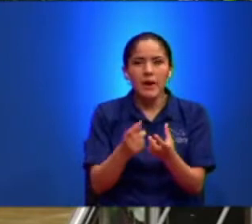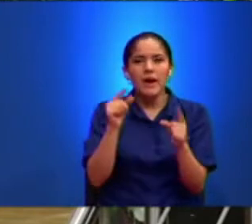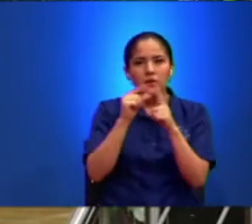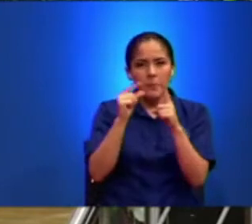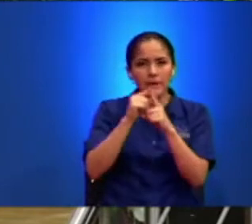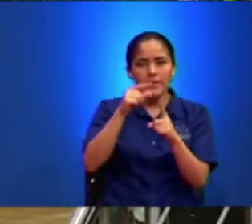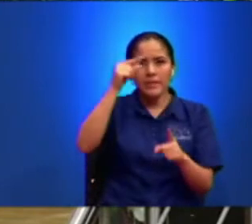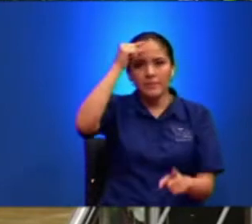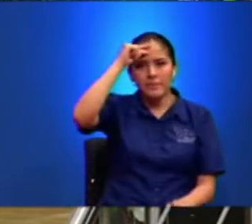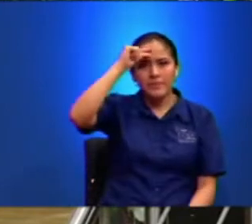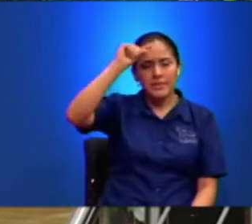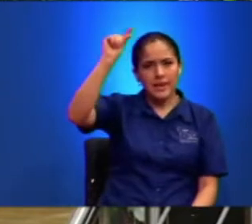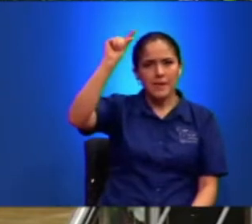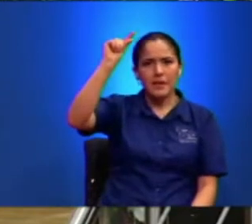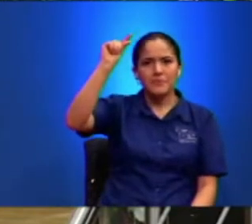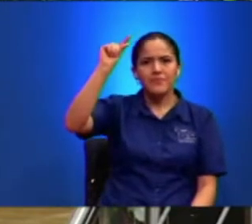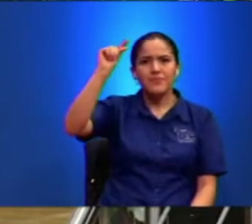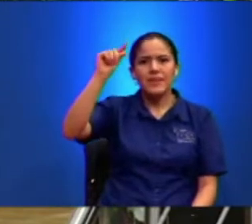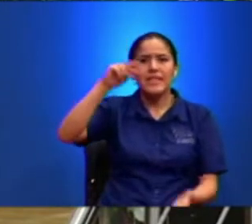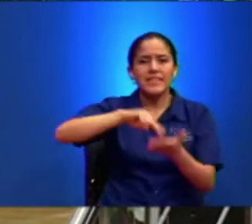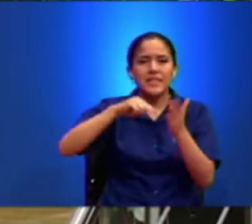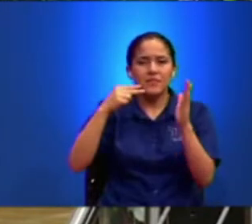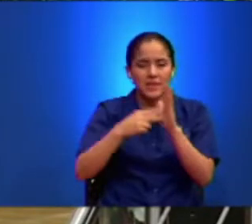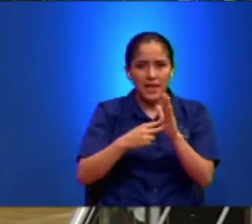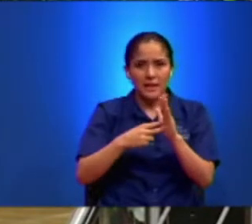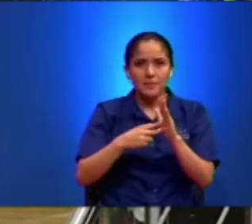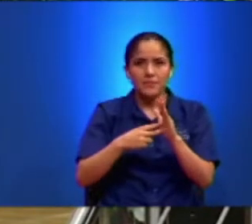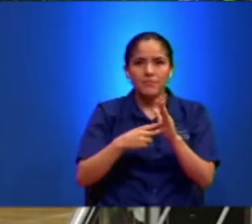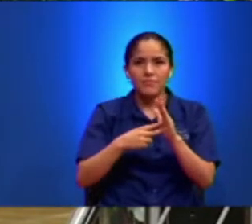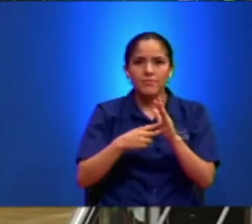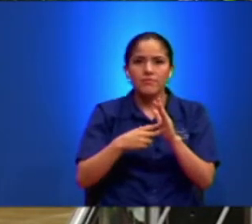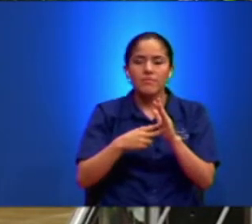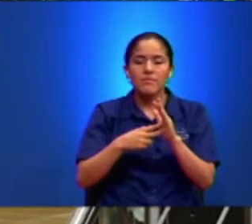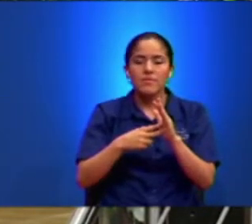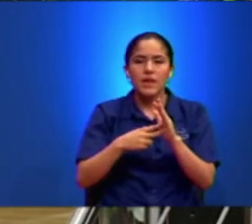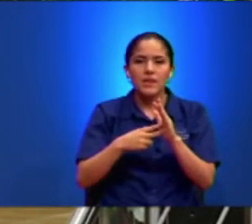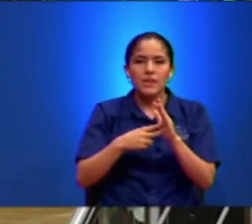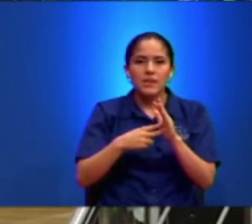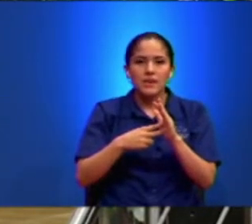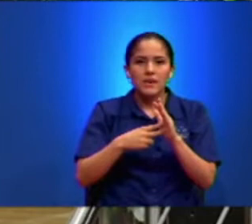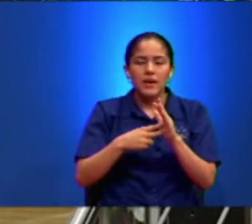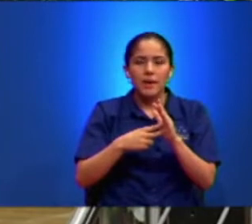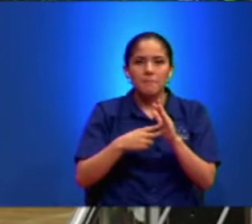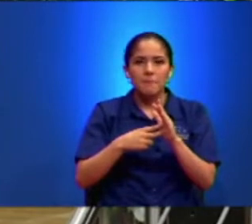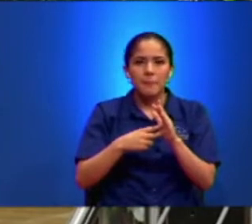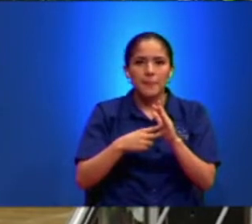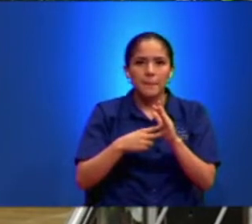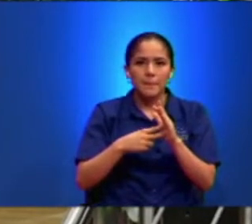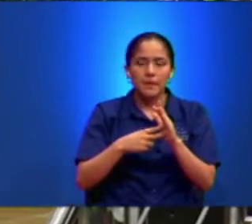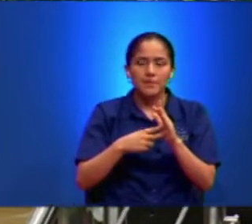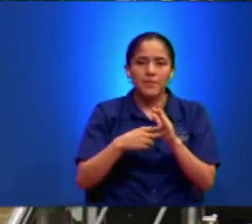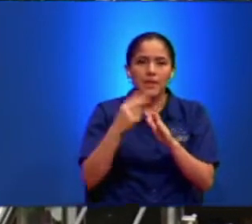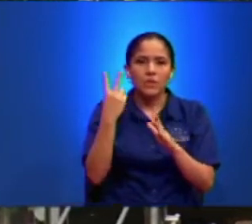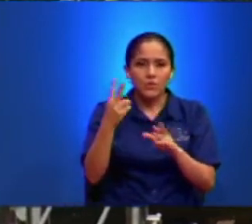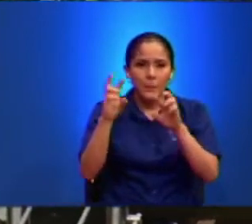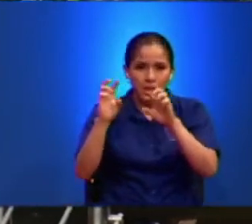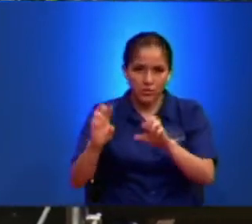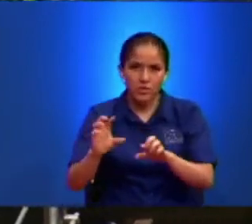Viene De Koinos Que Quiere Decir Común Común Entonces Vamos A